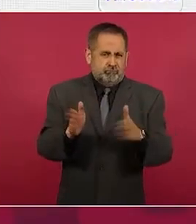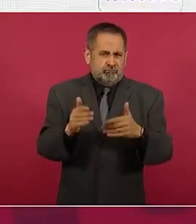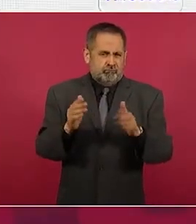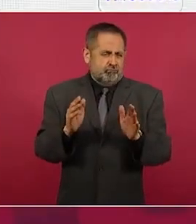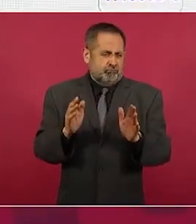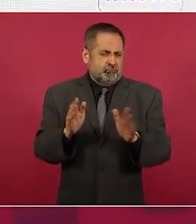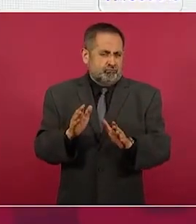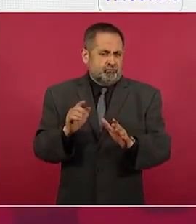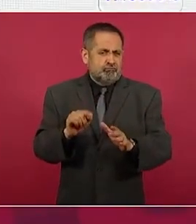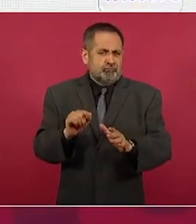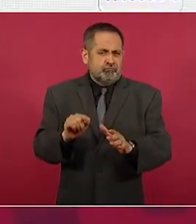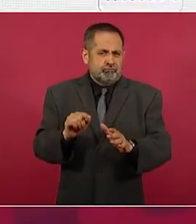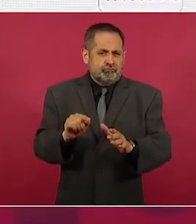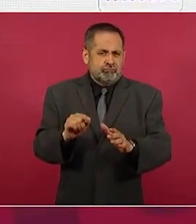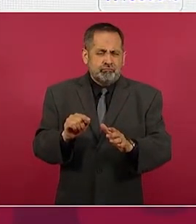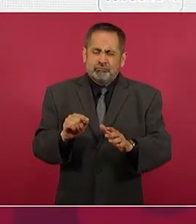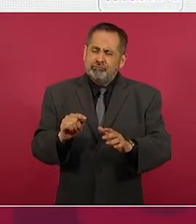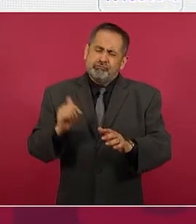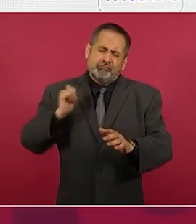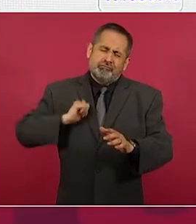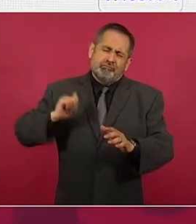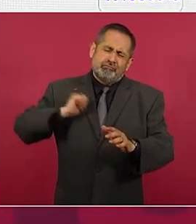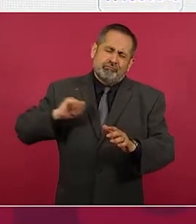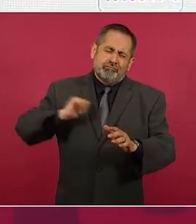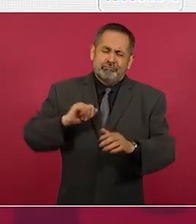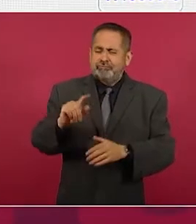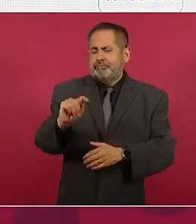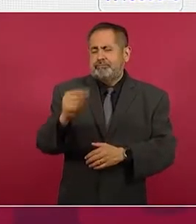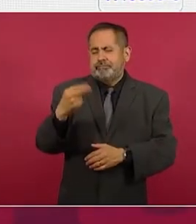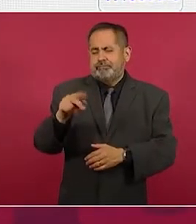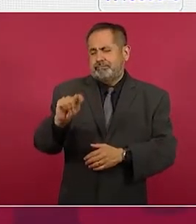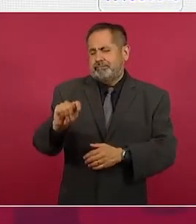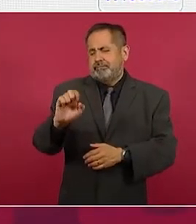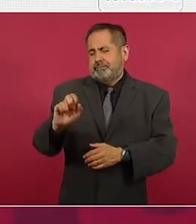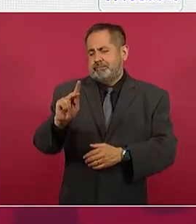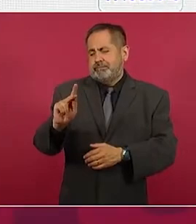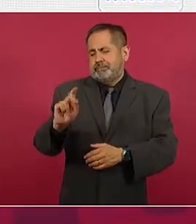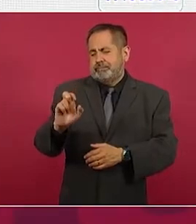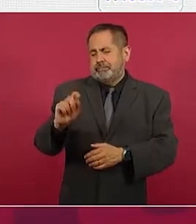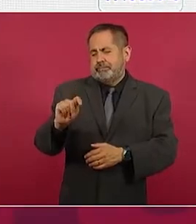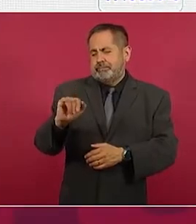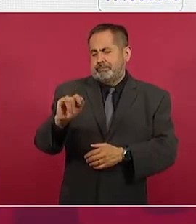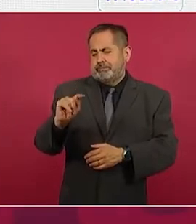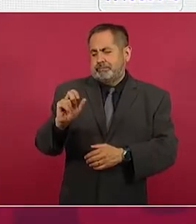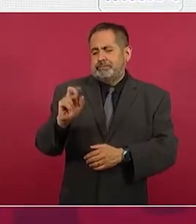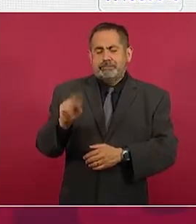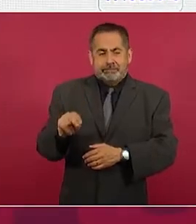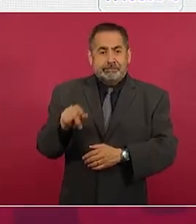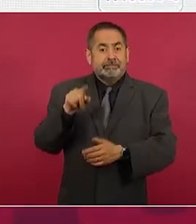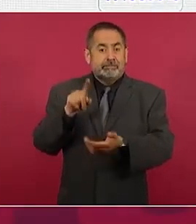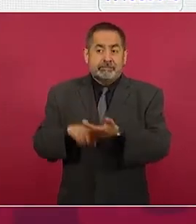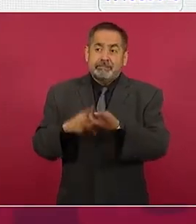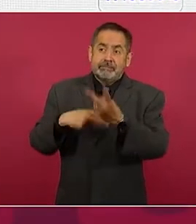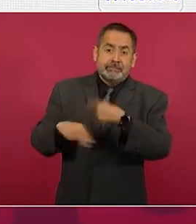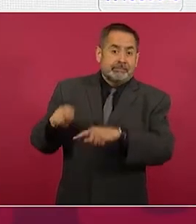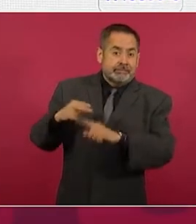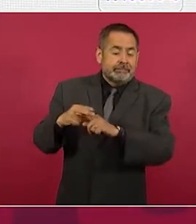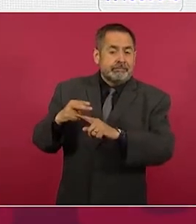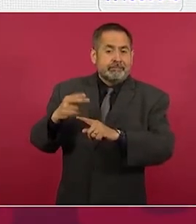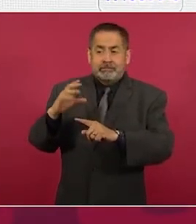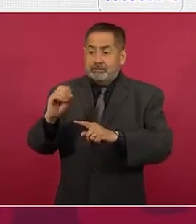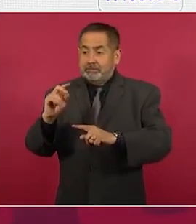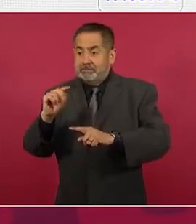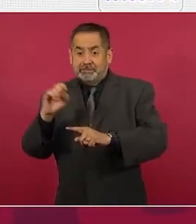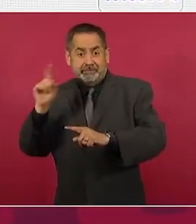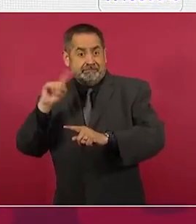prehispánico, Tepetitán, por ahí pasó Cortés llevando preso